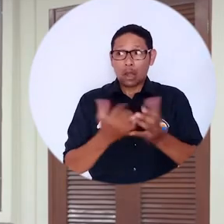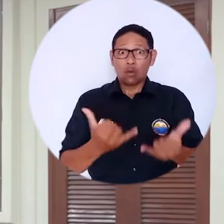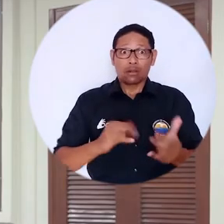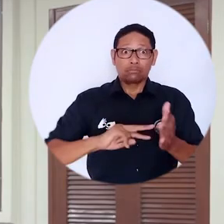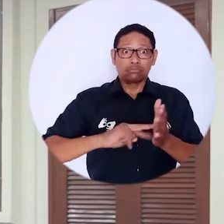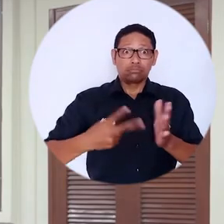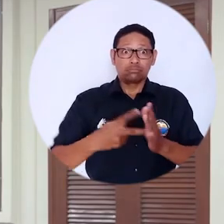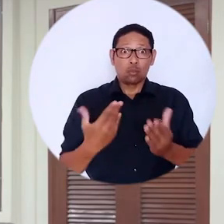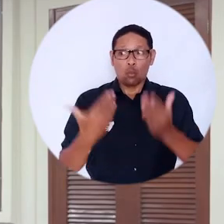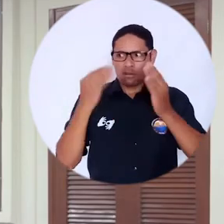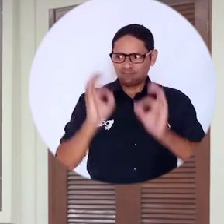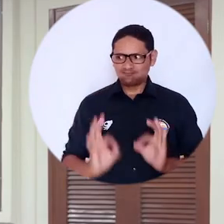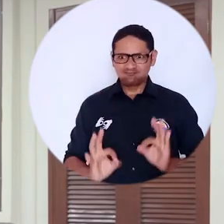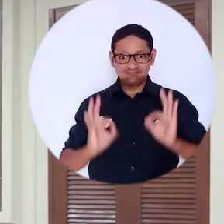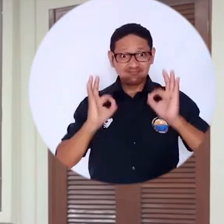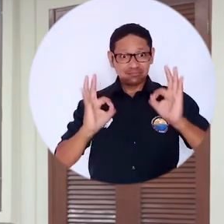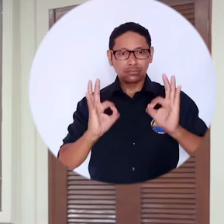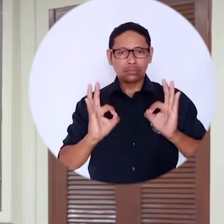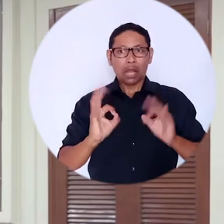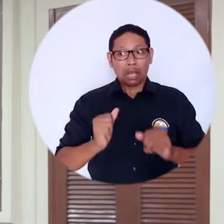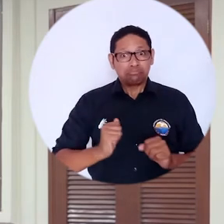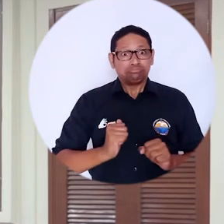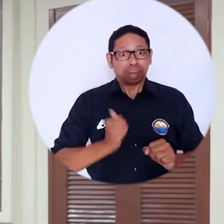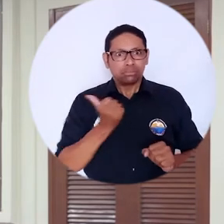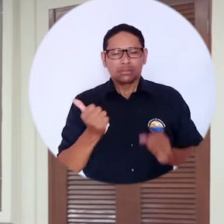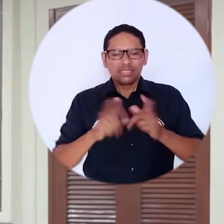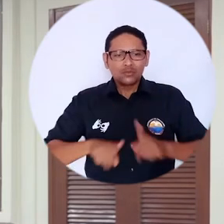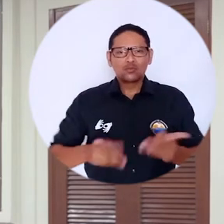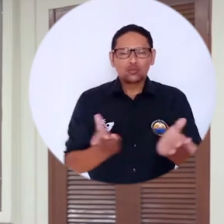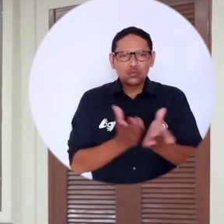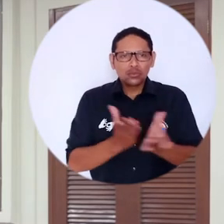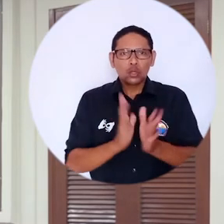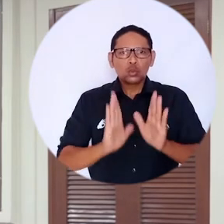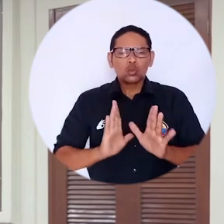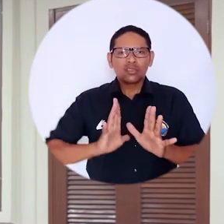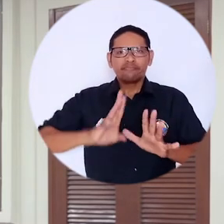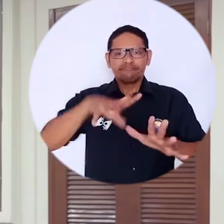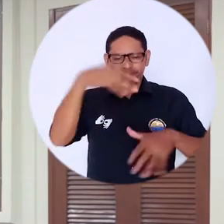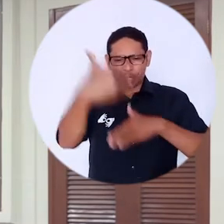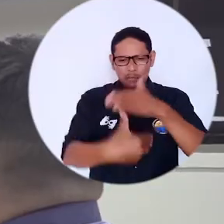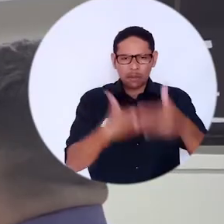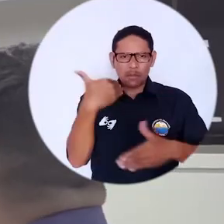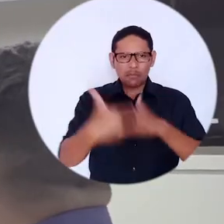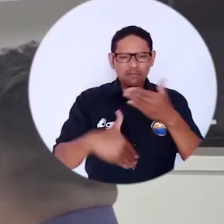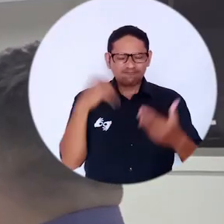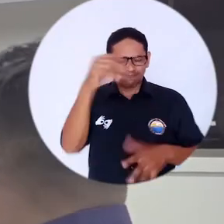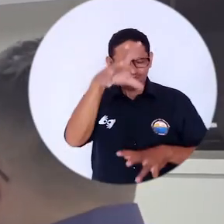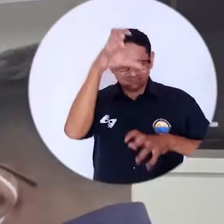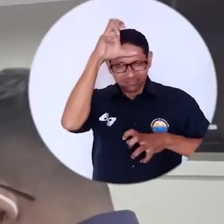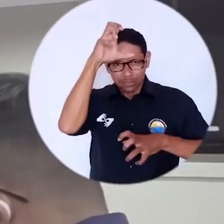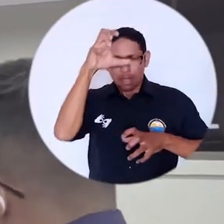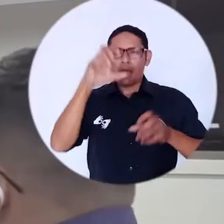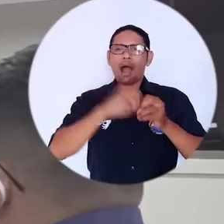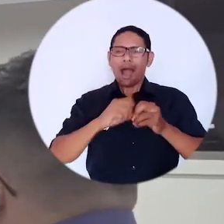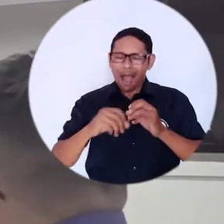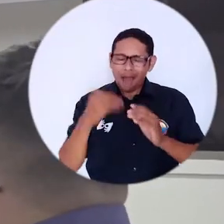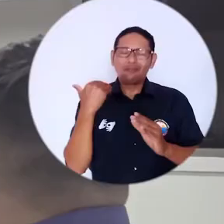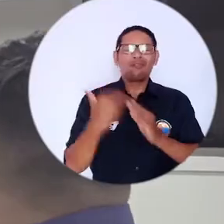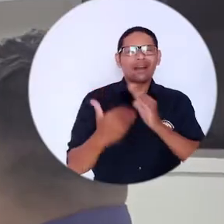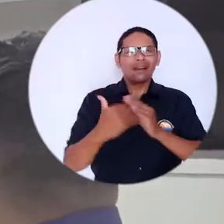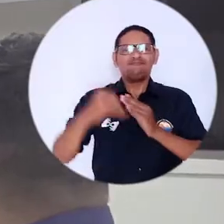tecnología en avanzada nos va a aprovechar para que al estudiante en su aprendizaje le quede mucho más fácil